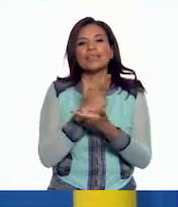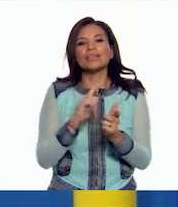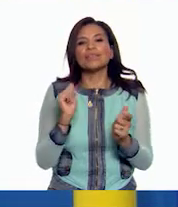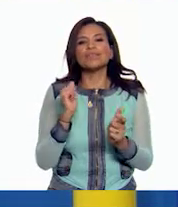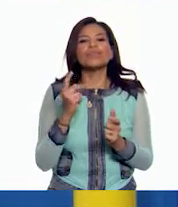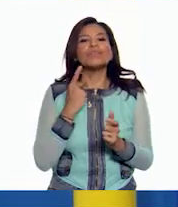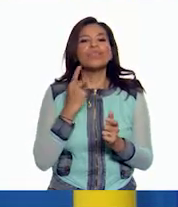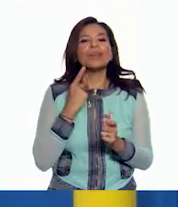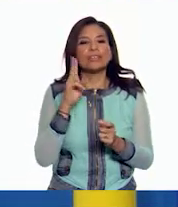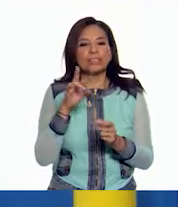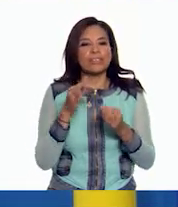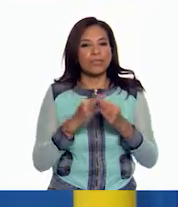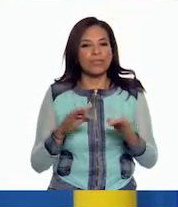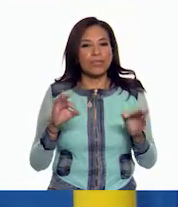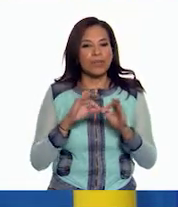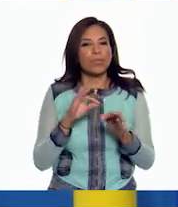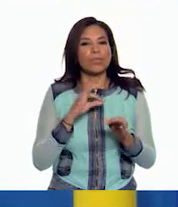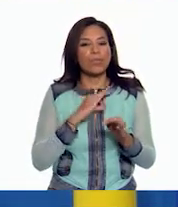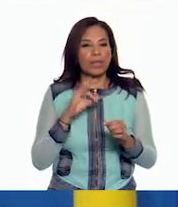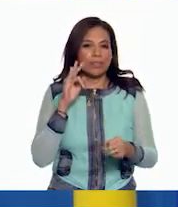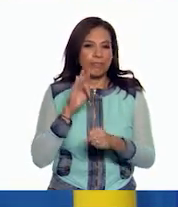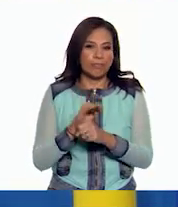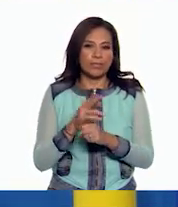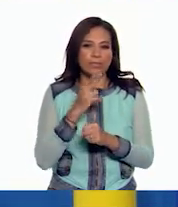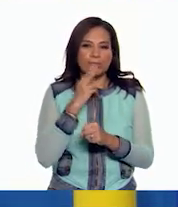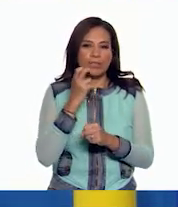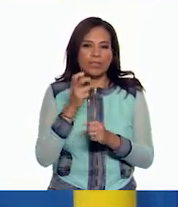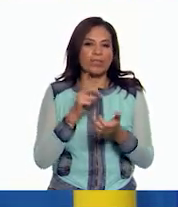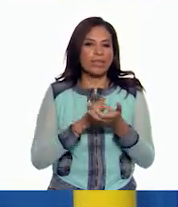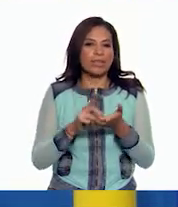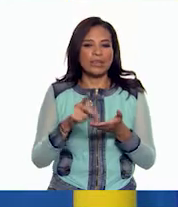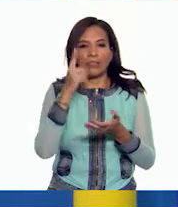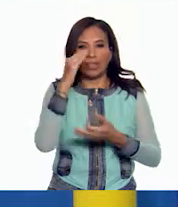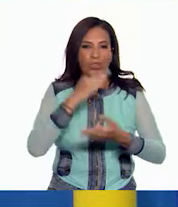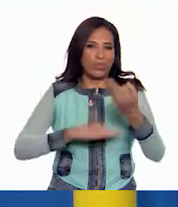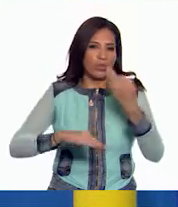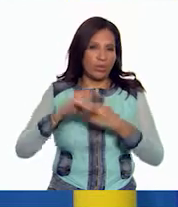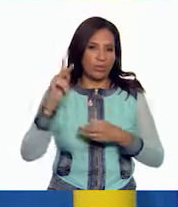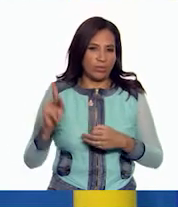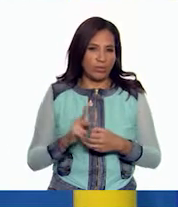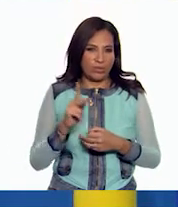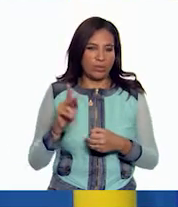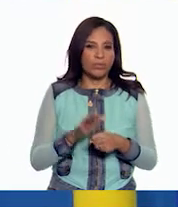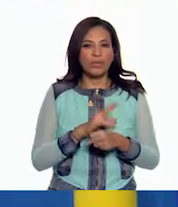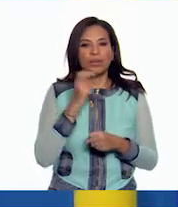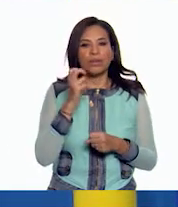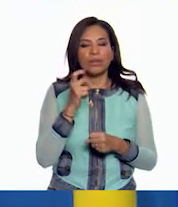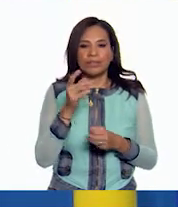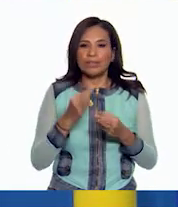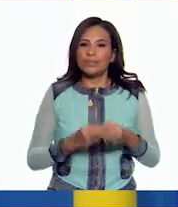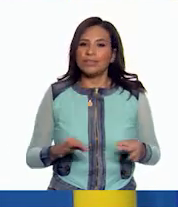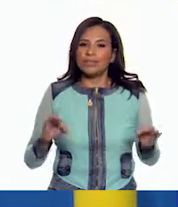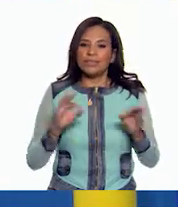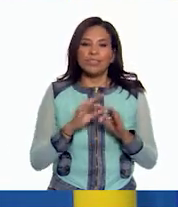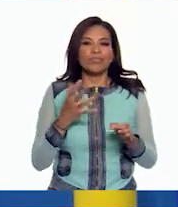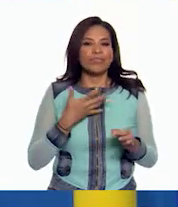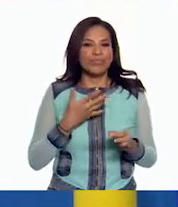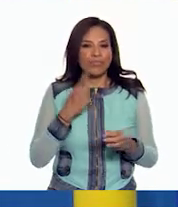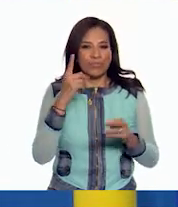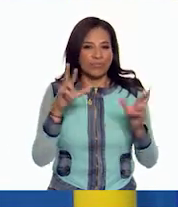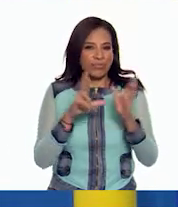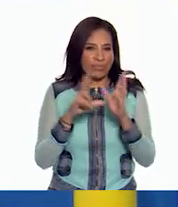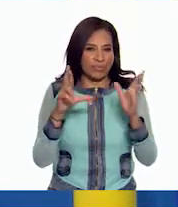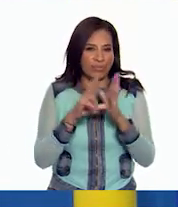política y era importante que se pudiera garantizar este derecho para toda la población. Por eso era fundamental contar con una